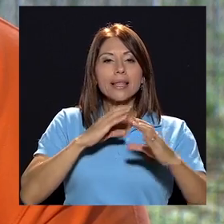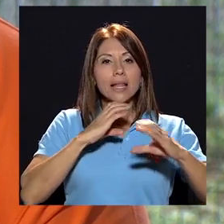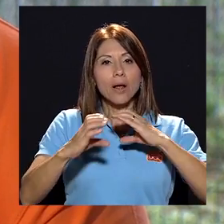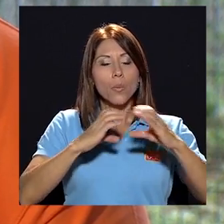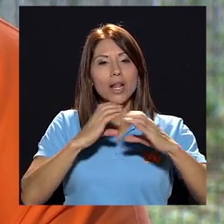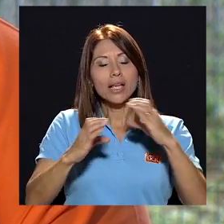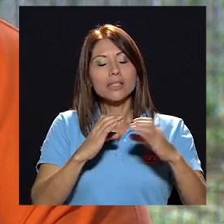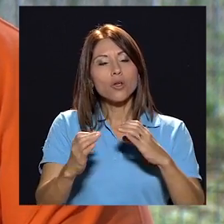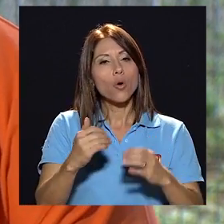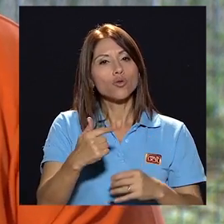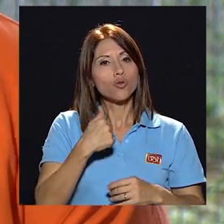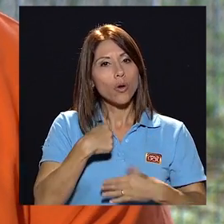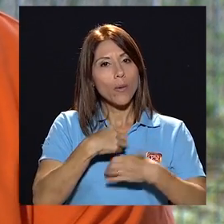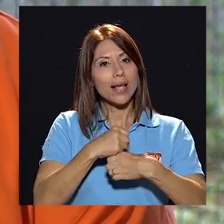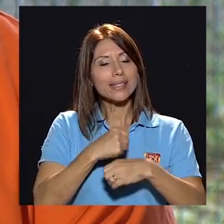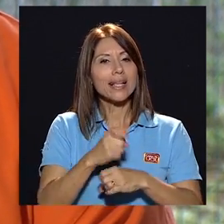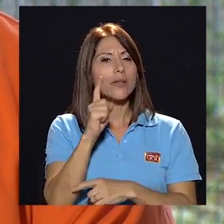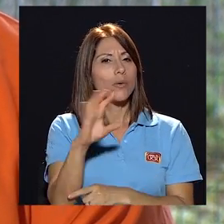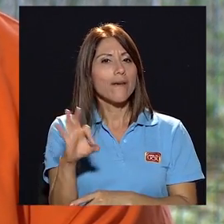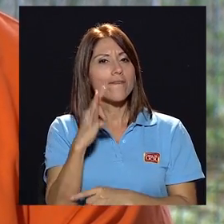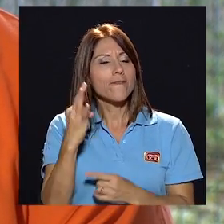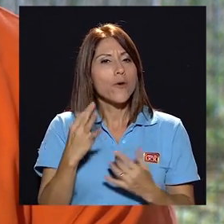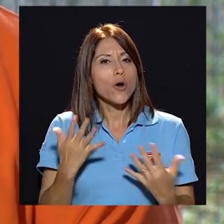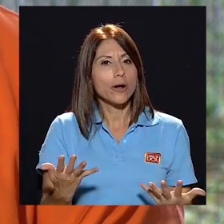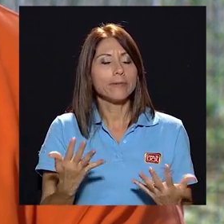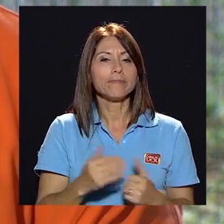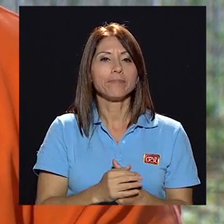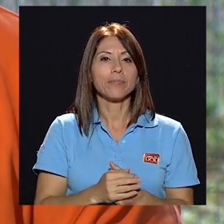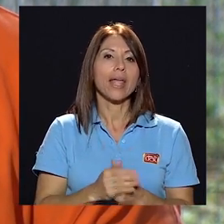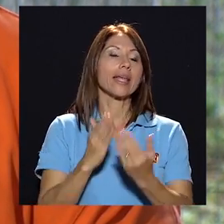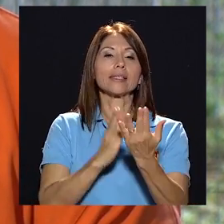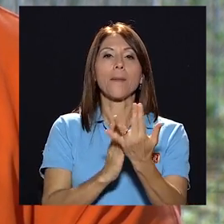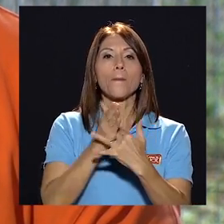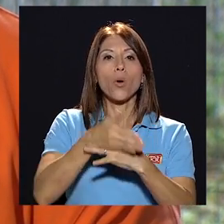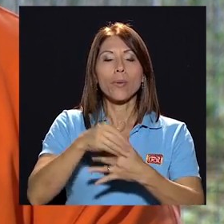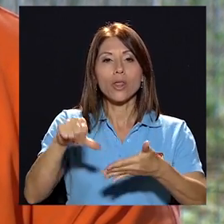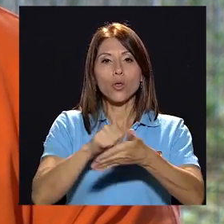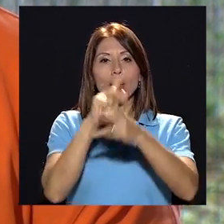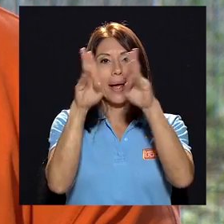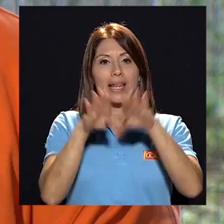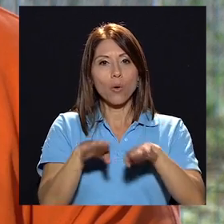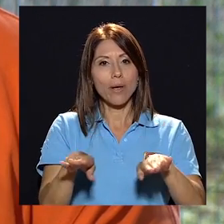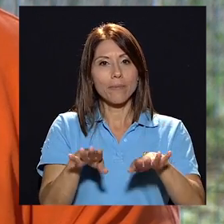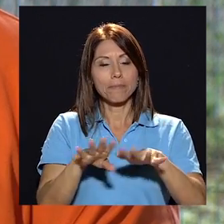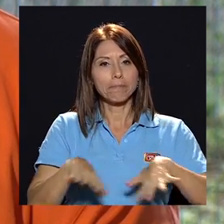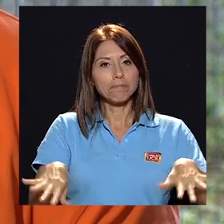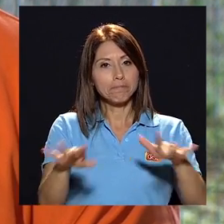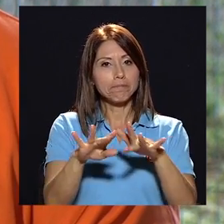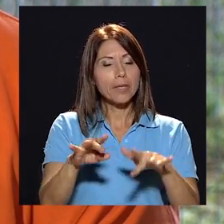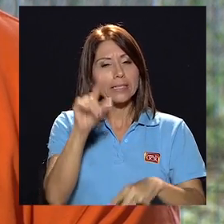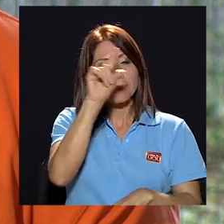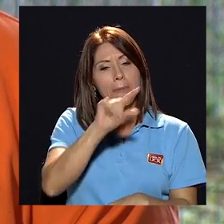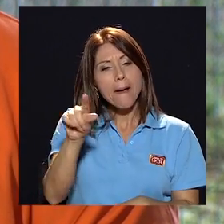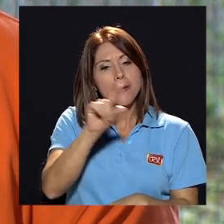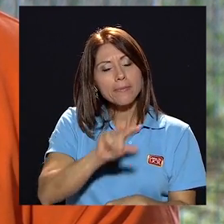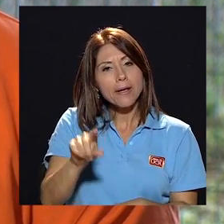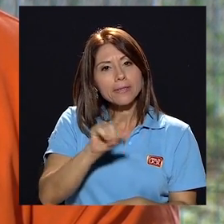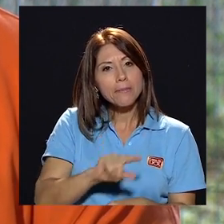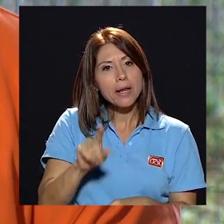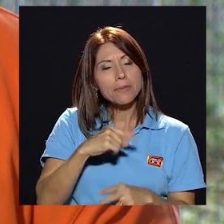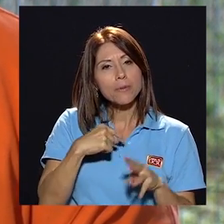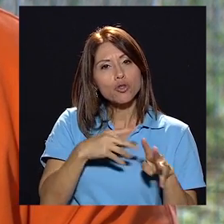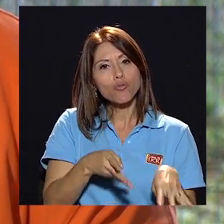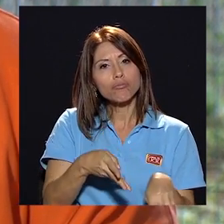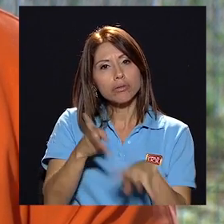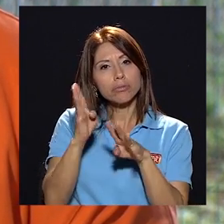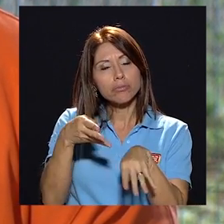parte de la comunicación yo la voy a tramitar de manera tal que sea por medio de una página web, en la cual yo semanalmente